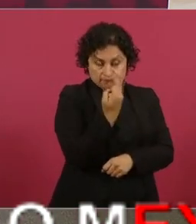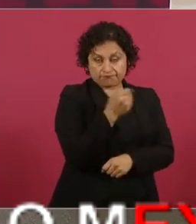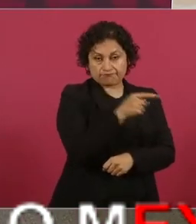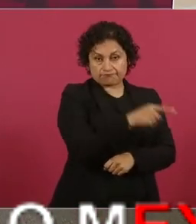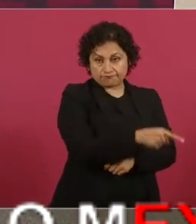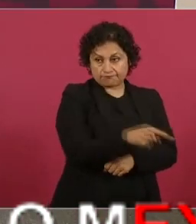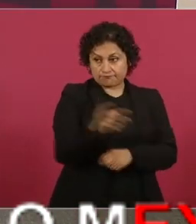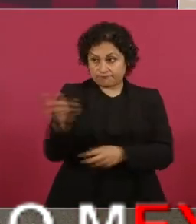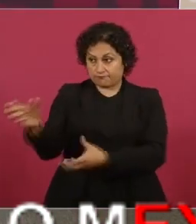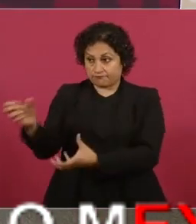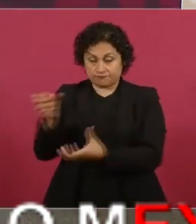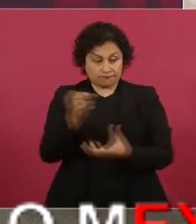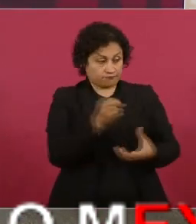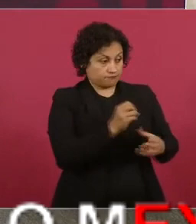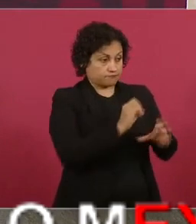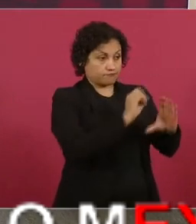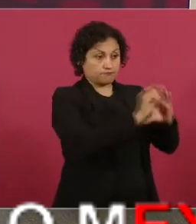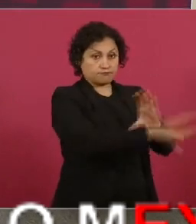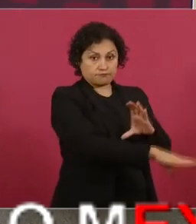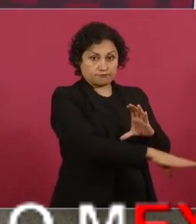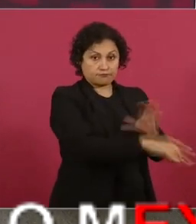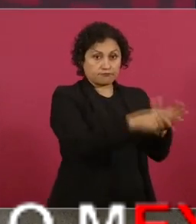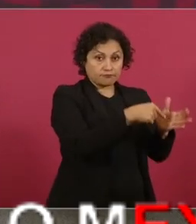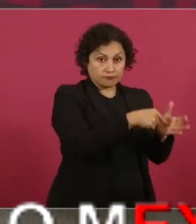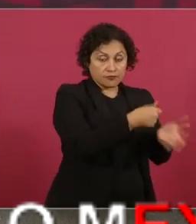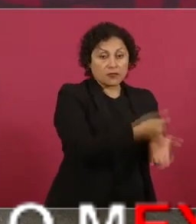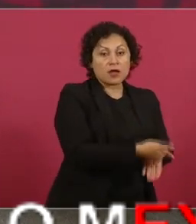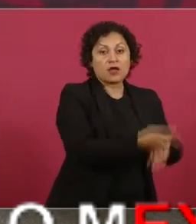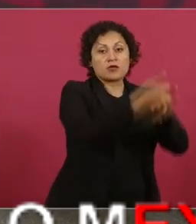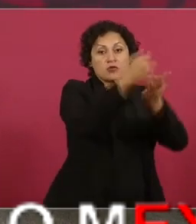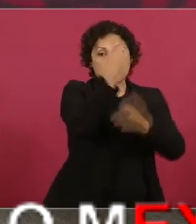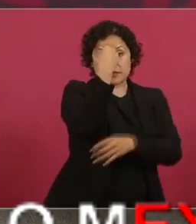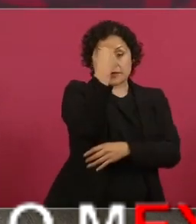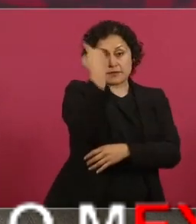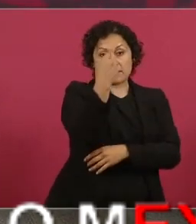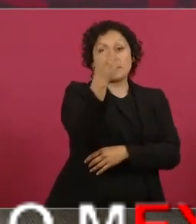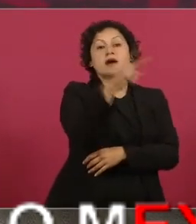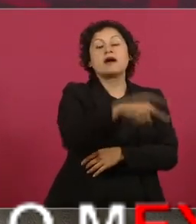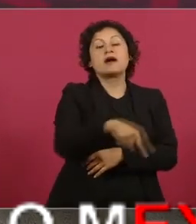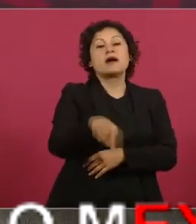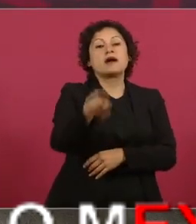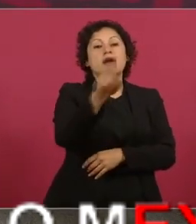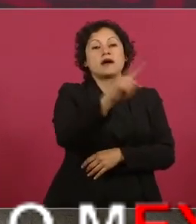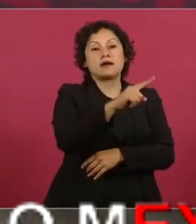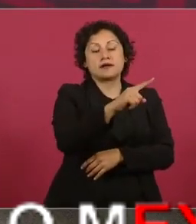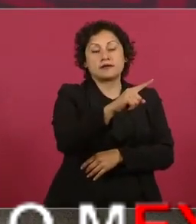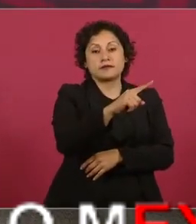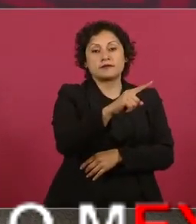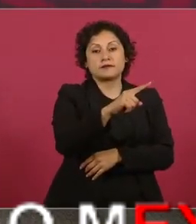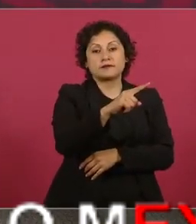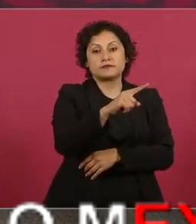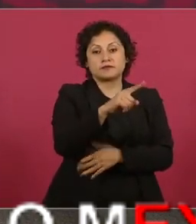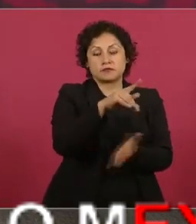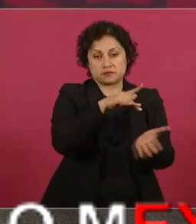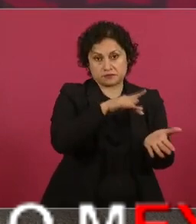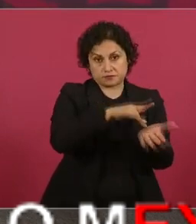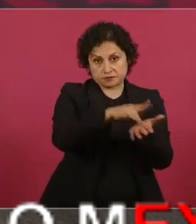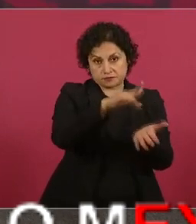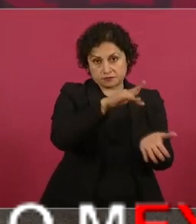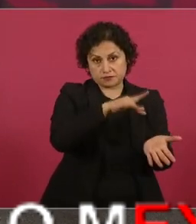contribuir a que se apoye